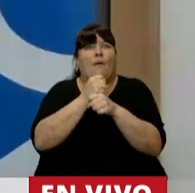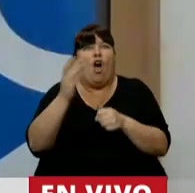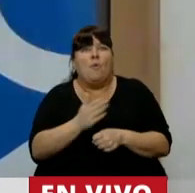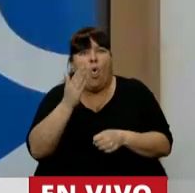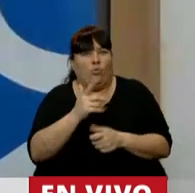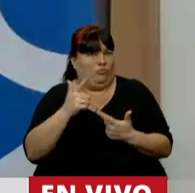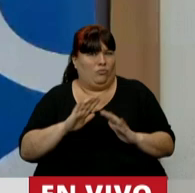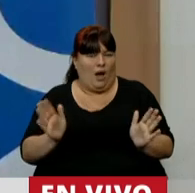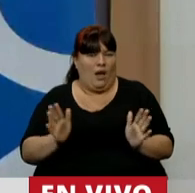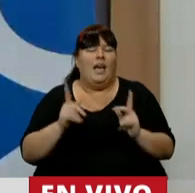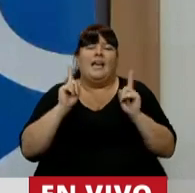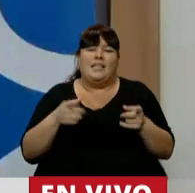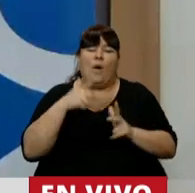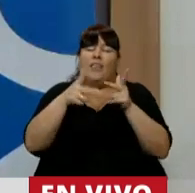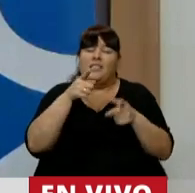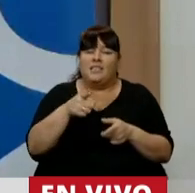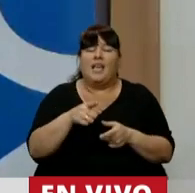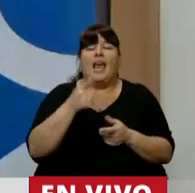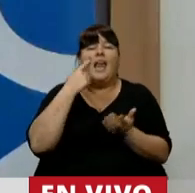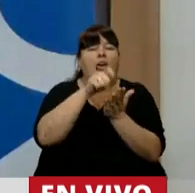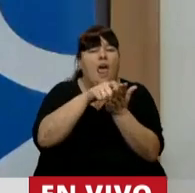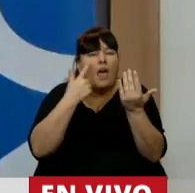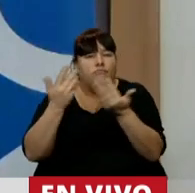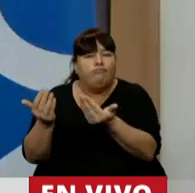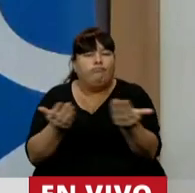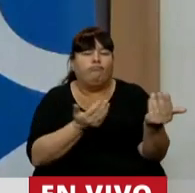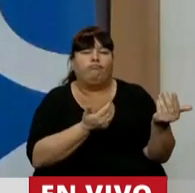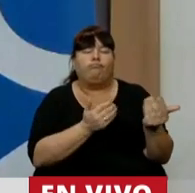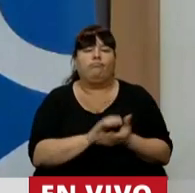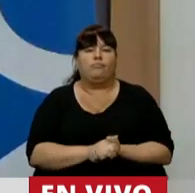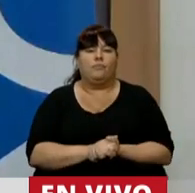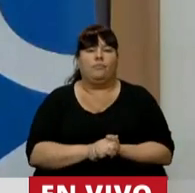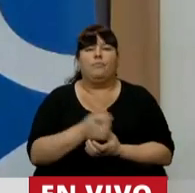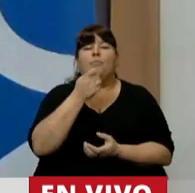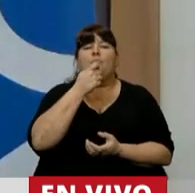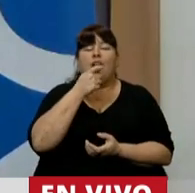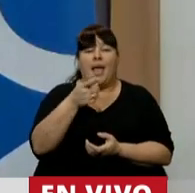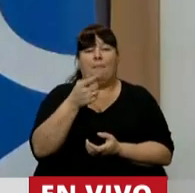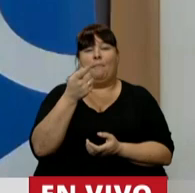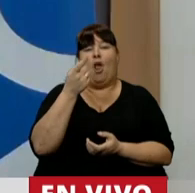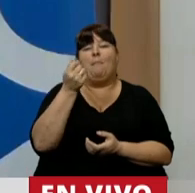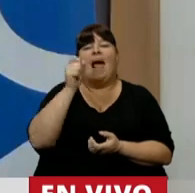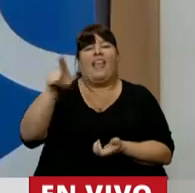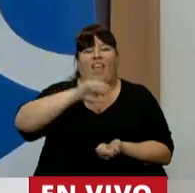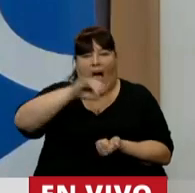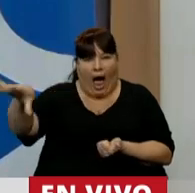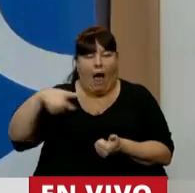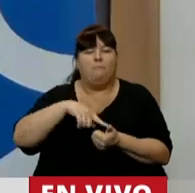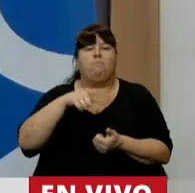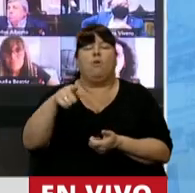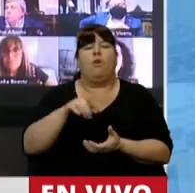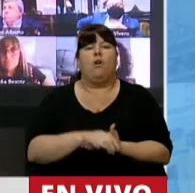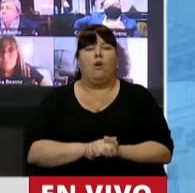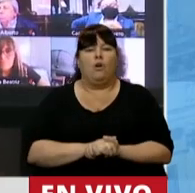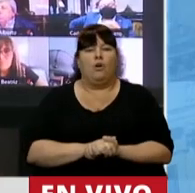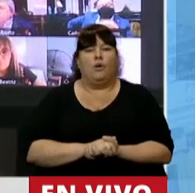productiva? Déjeme decirle que según los relevamientos que hemos hecho, por ejemplo, los activos rurales de aquellos